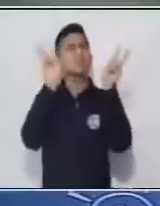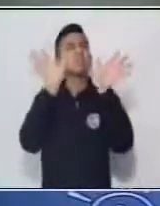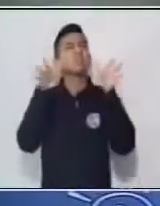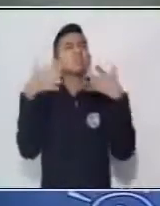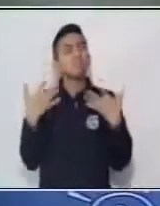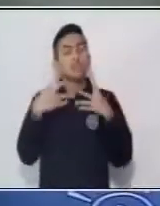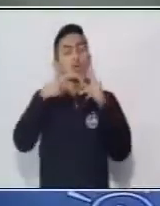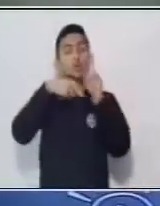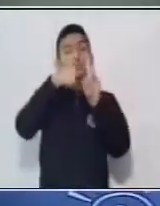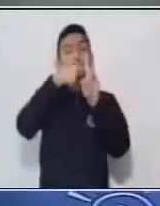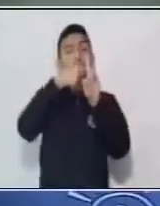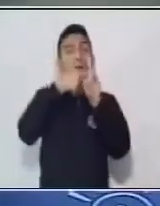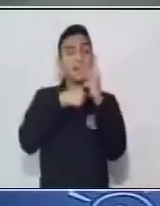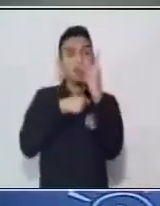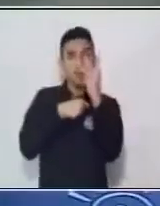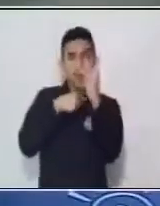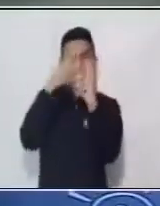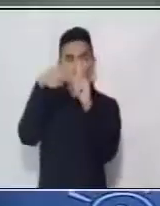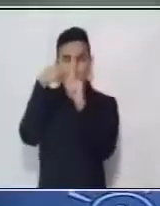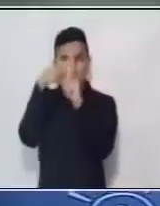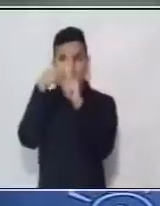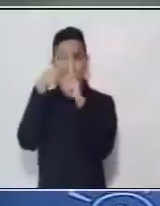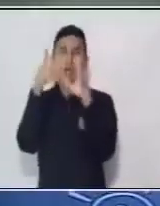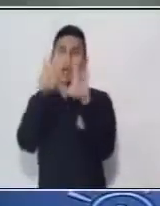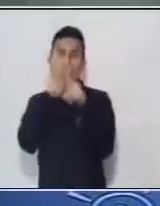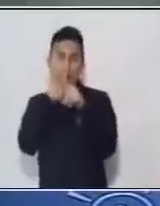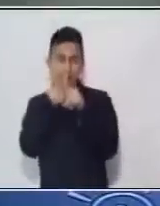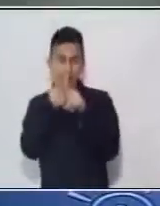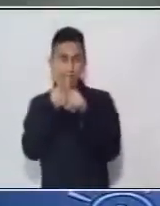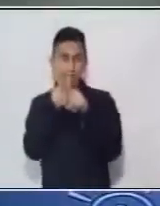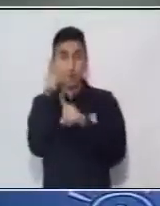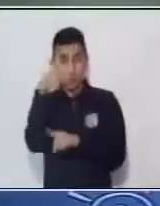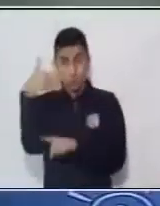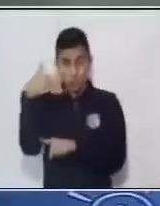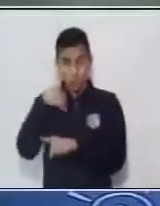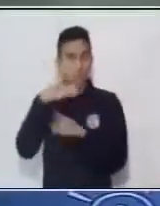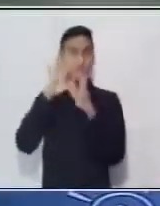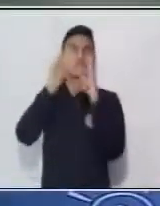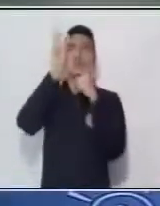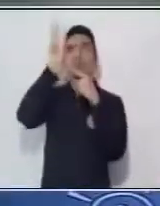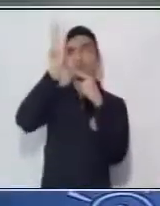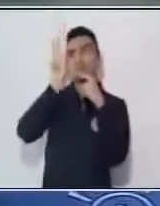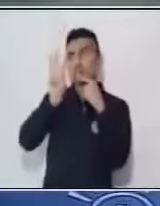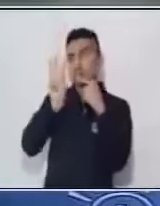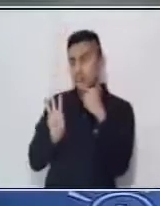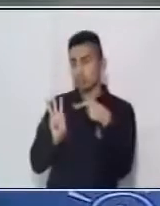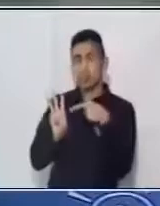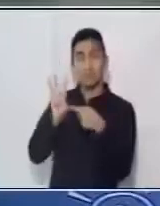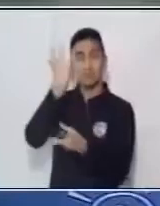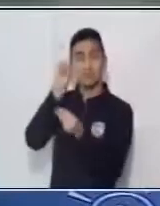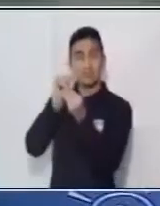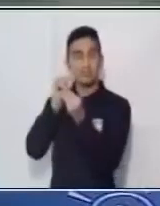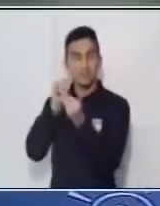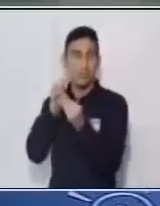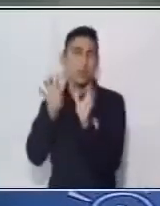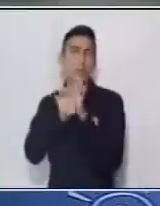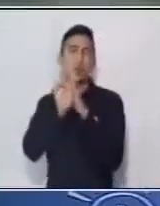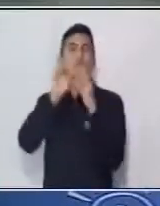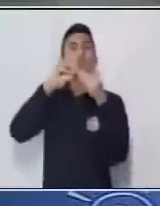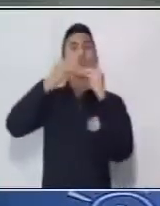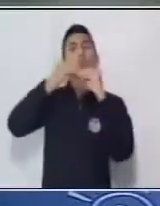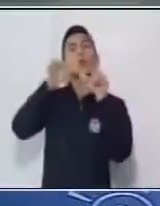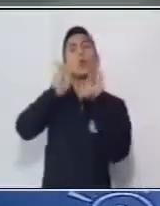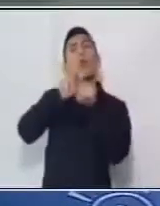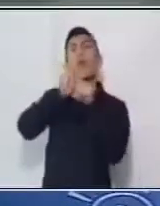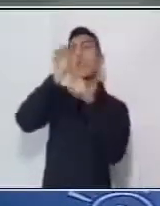Suma de tres sumandos iguales. Si en casa hay alguna persona con discapacidad, este tema le ayudará a ejercitar